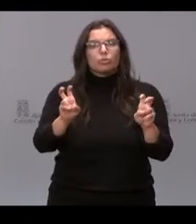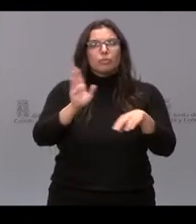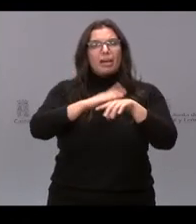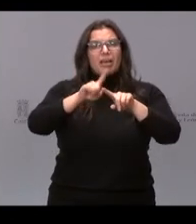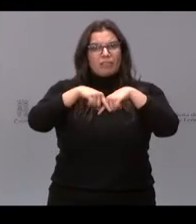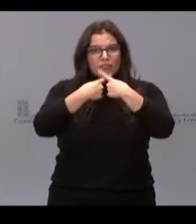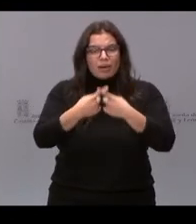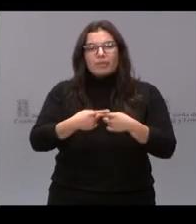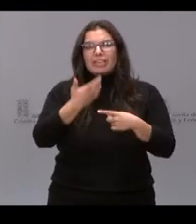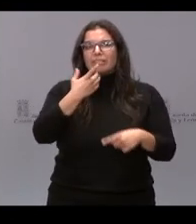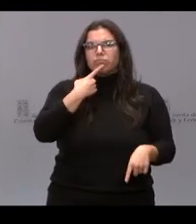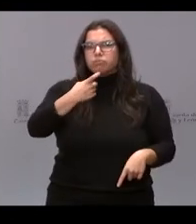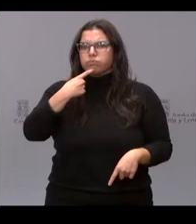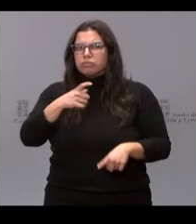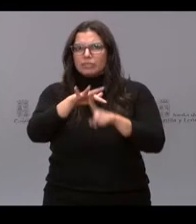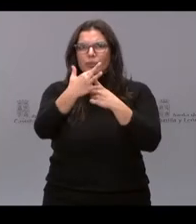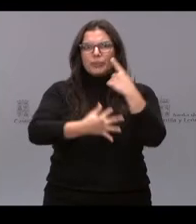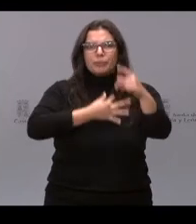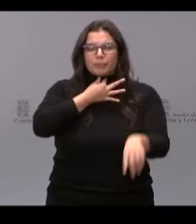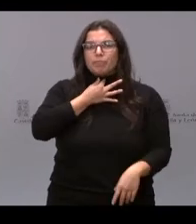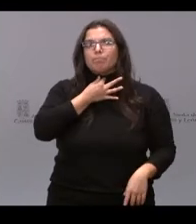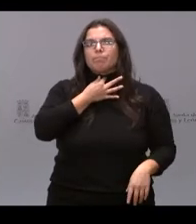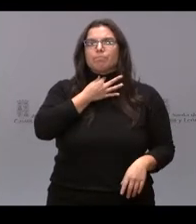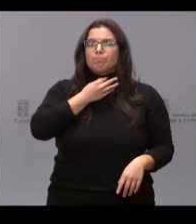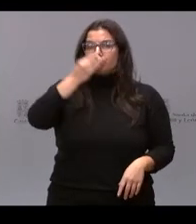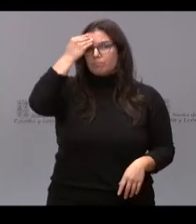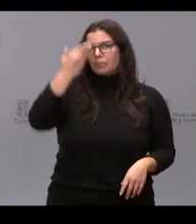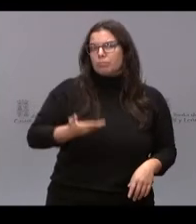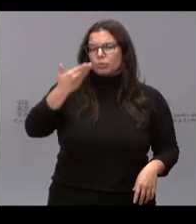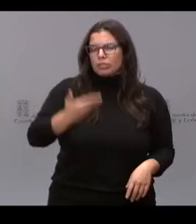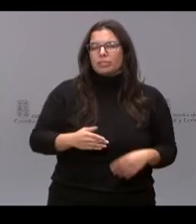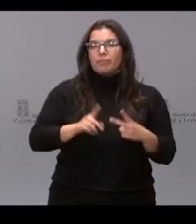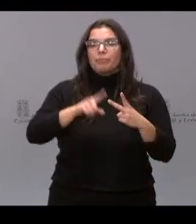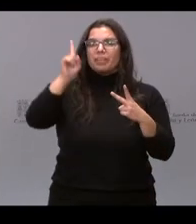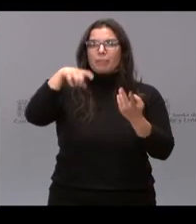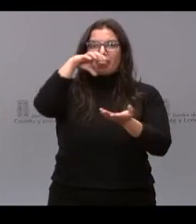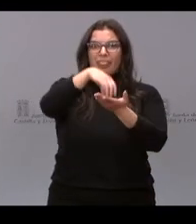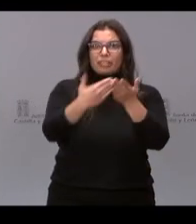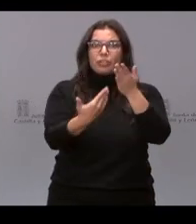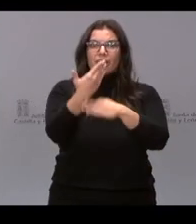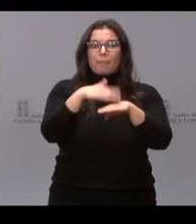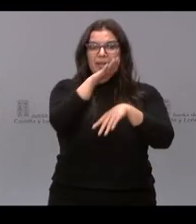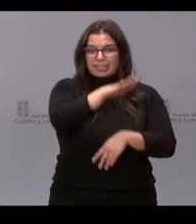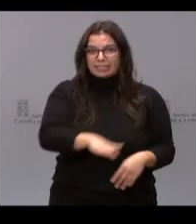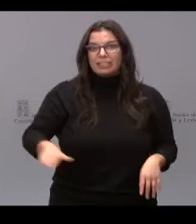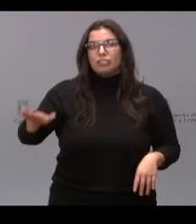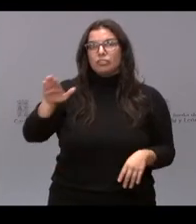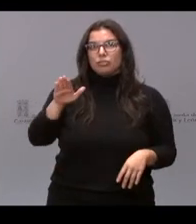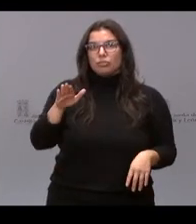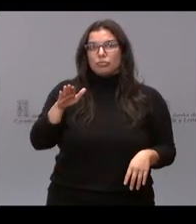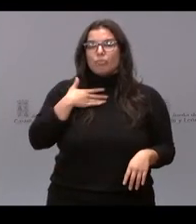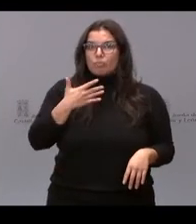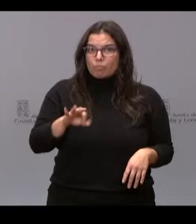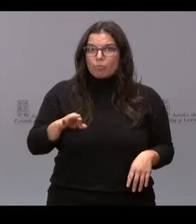familias que tengan dificultades me parece especialmente relevante. También los centros de día para menores que puedan